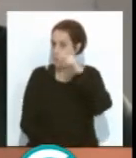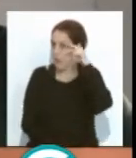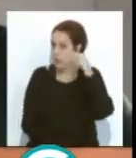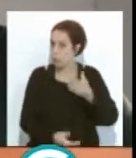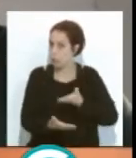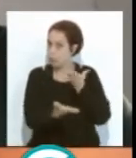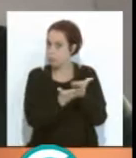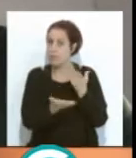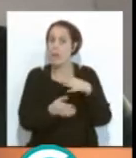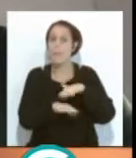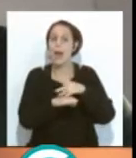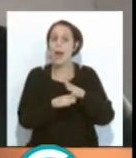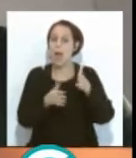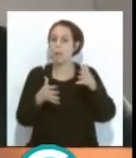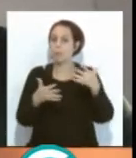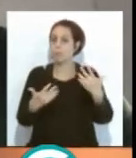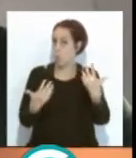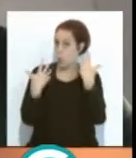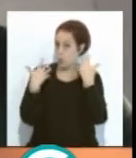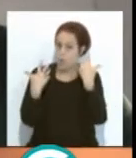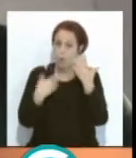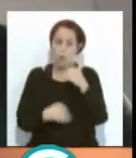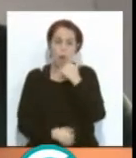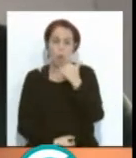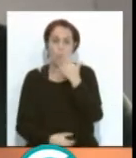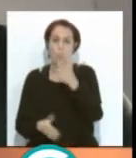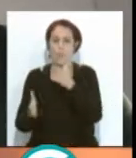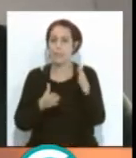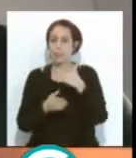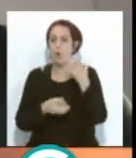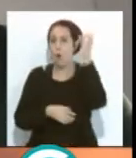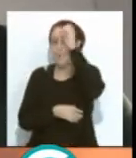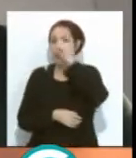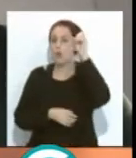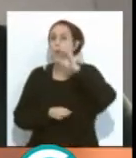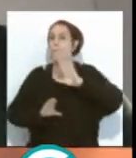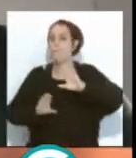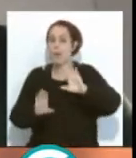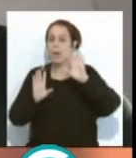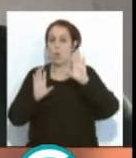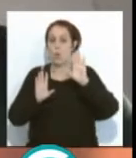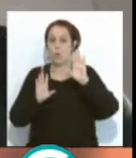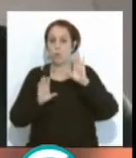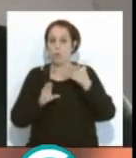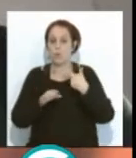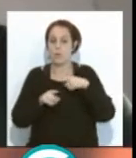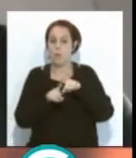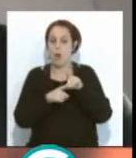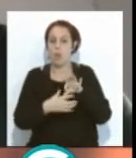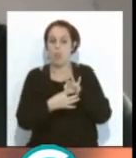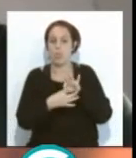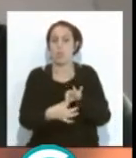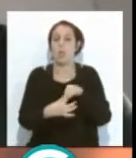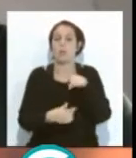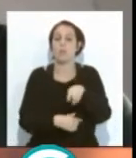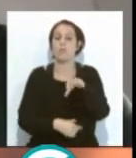recurrir para asesorarse, para, bueno, en un momento dado tener cierta opinión, pero no que tuviera carácter vinculante lo que dijera